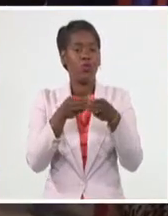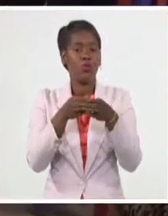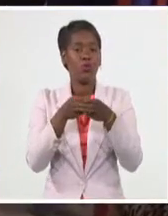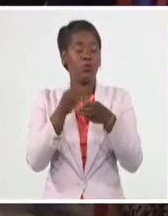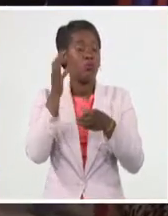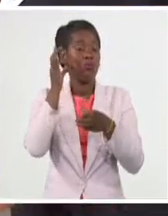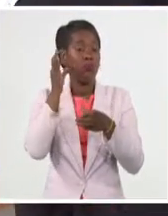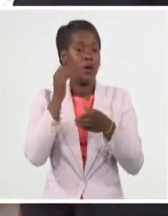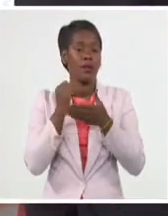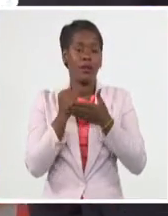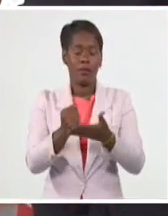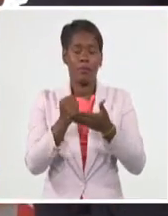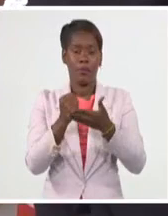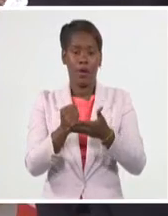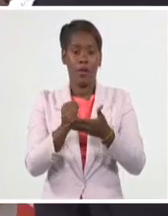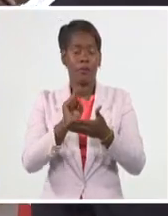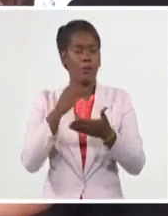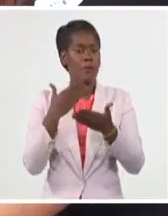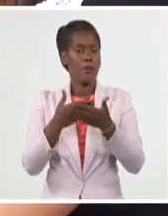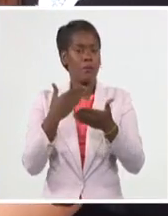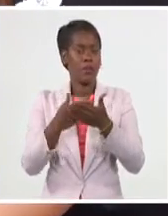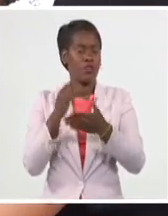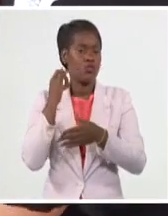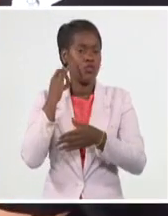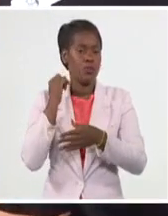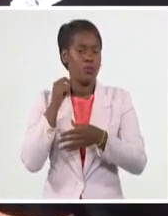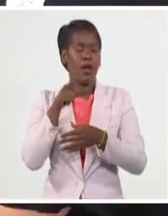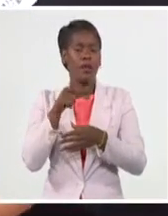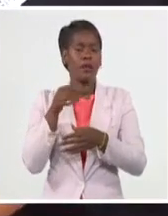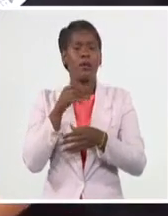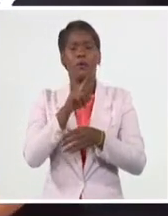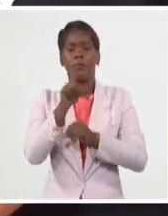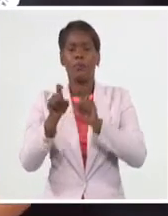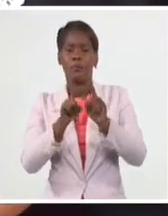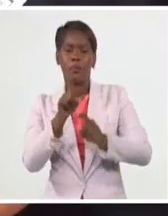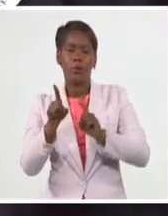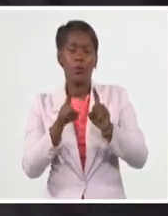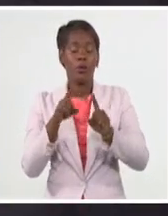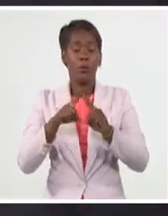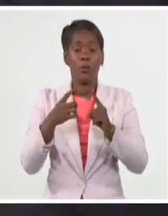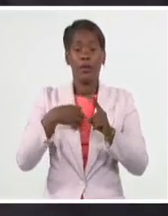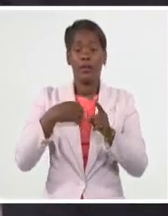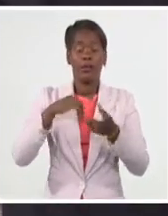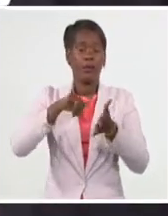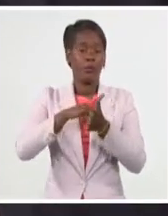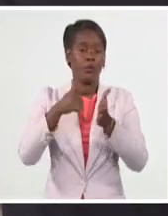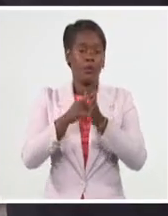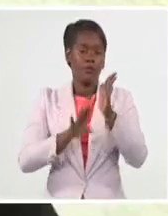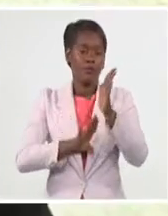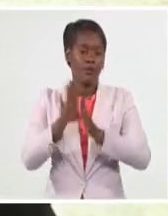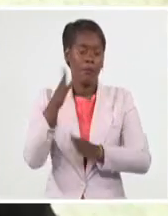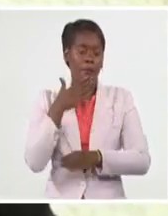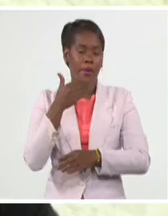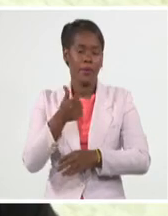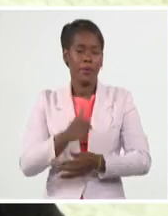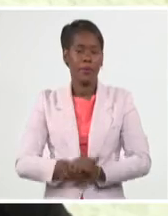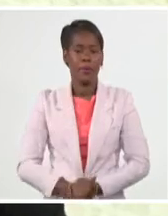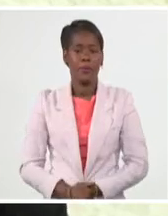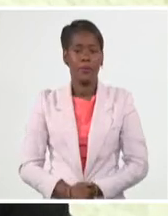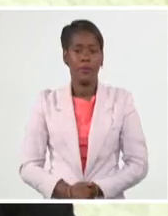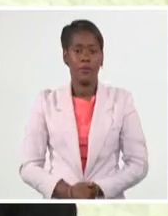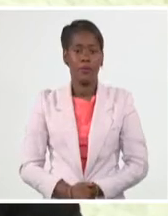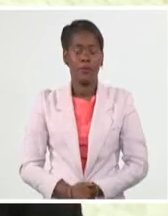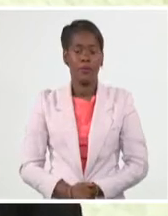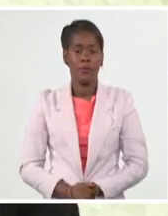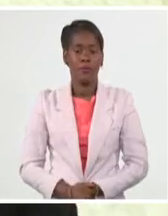Corporación Cubarrón. Allí conoció del accionar de las mujeres en la industria y en el proyecto de desarrollo local La Vizcaya. Teniendo en cuenta que la